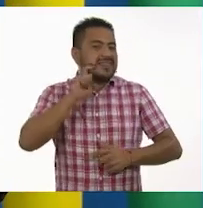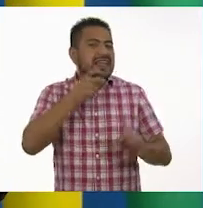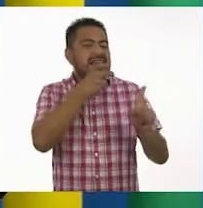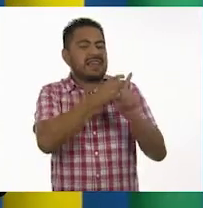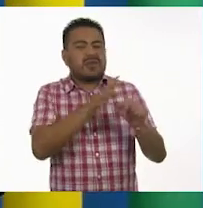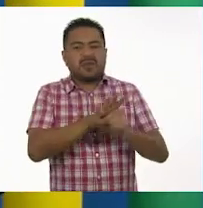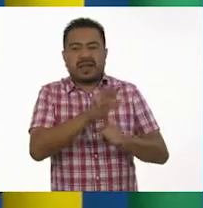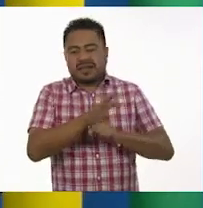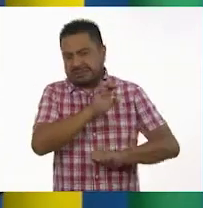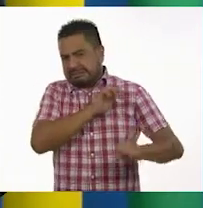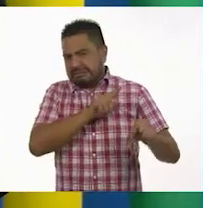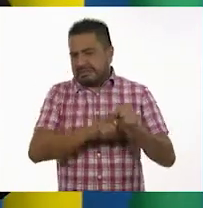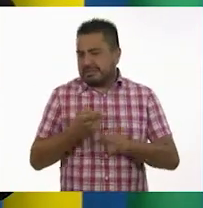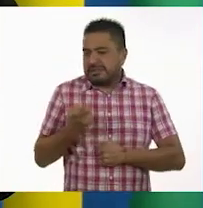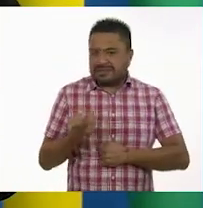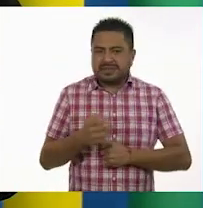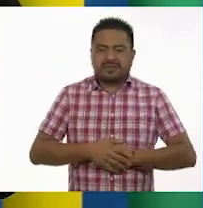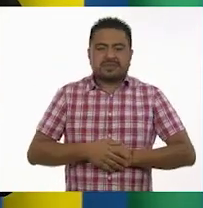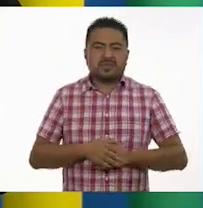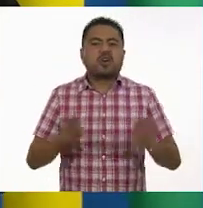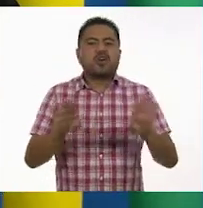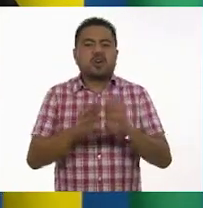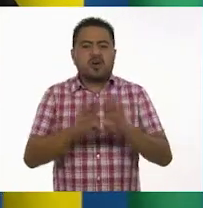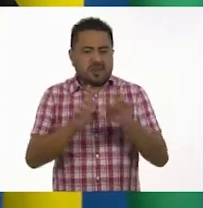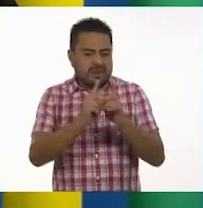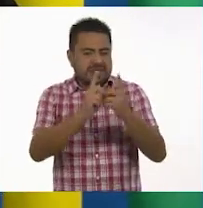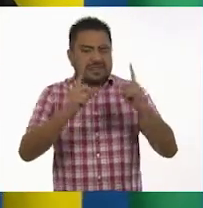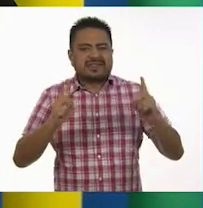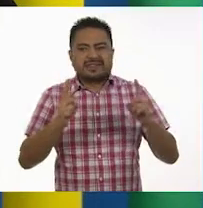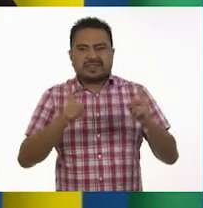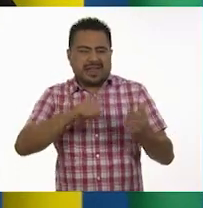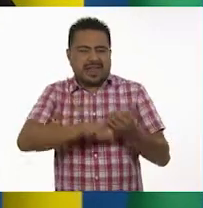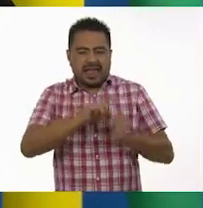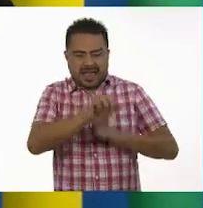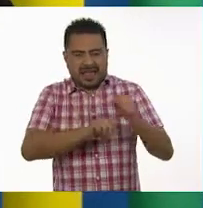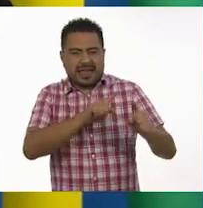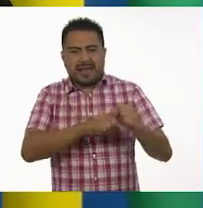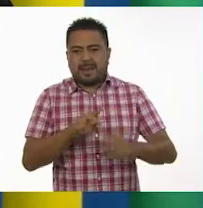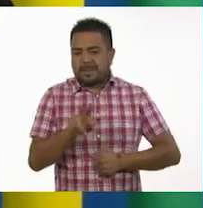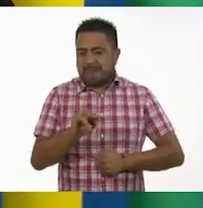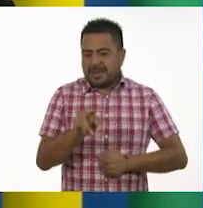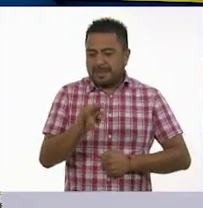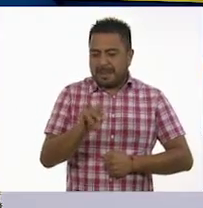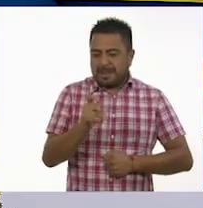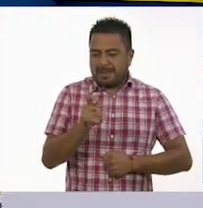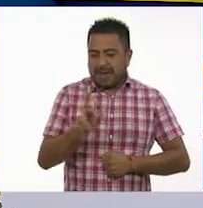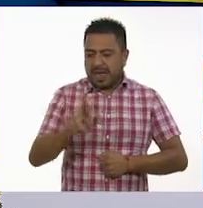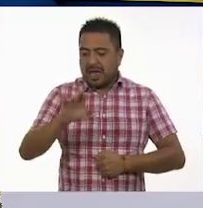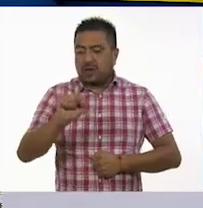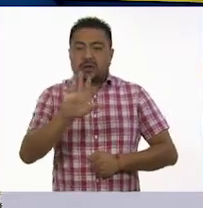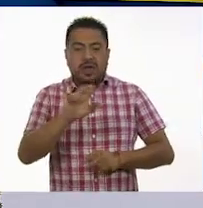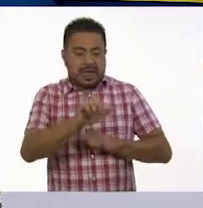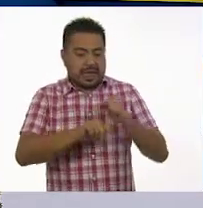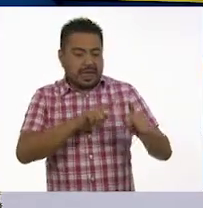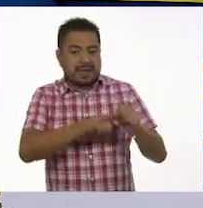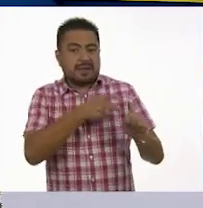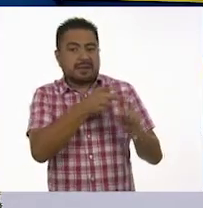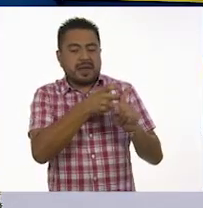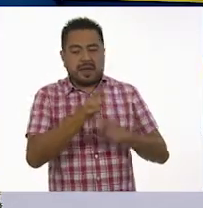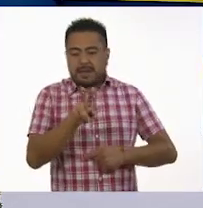en particular. ¿Cómo se desarrollan los embriones en los animales vivíparos? Los animales